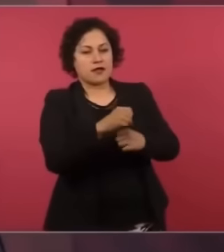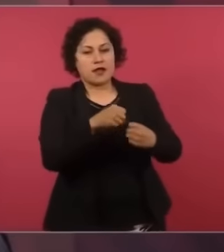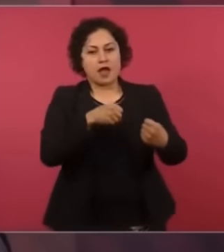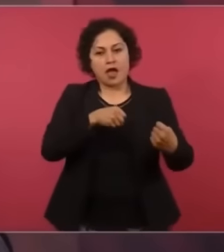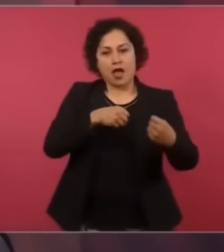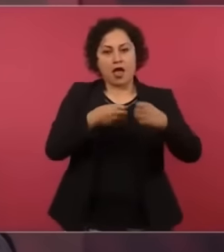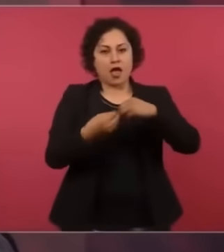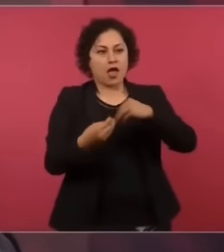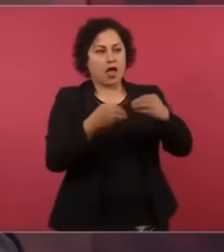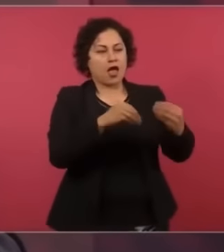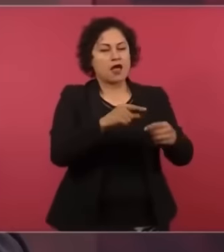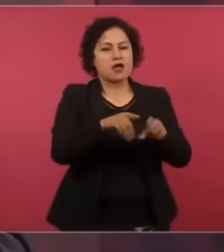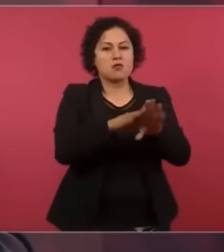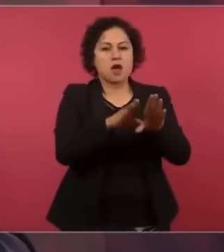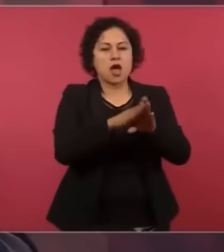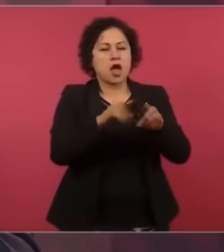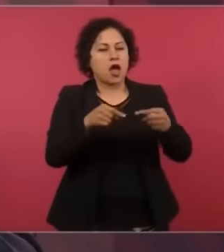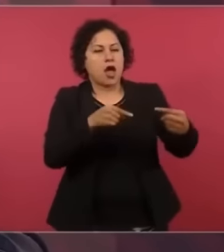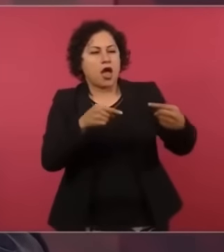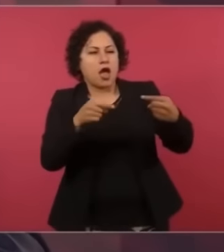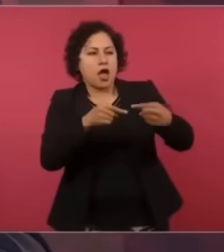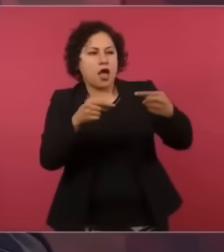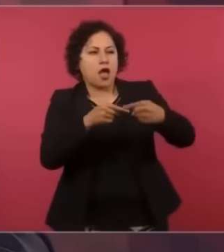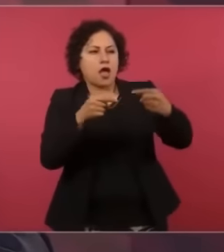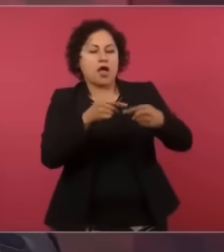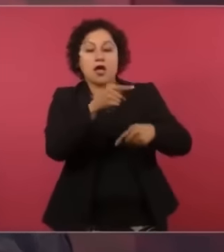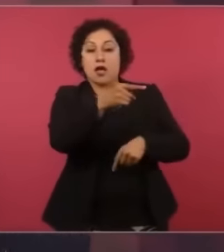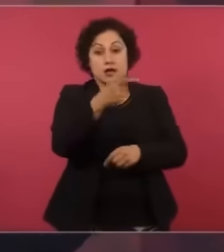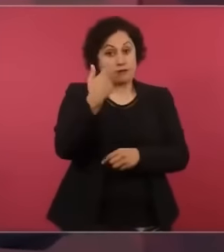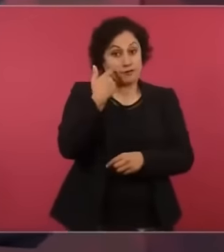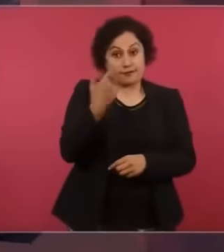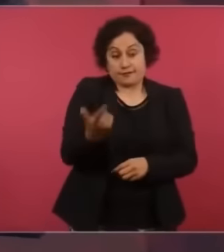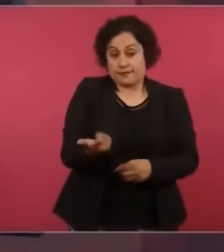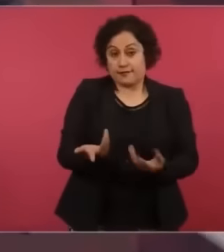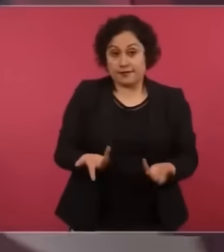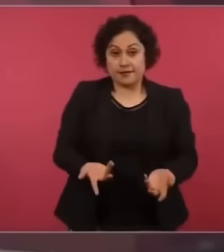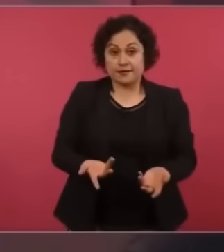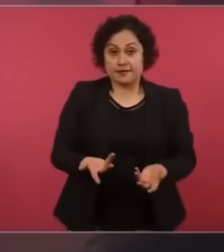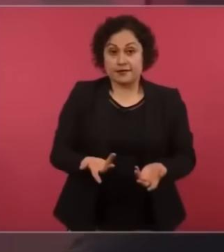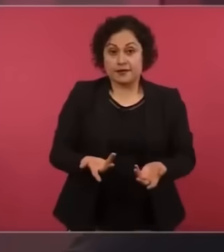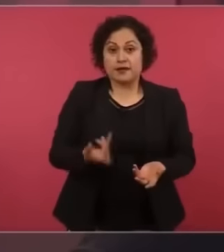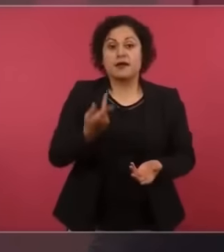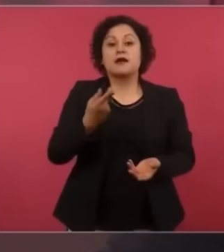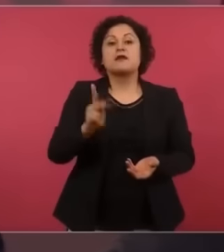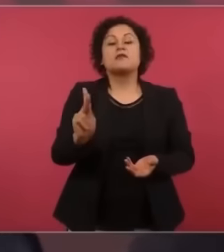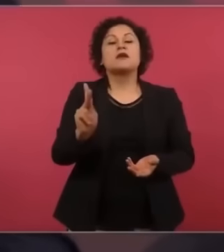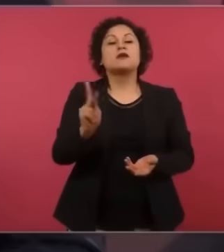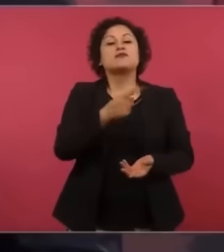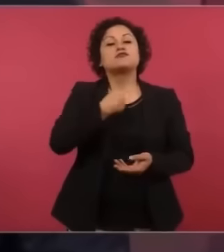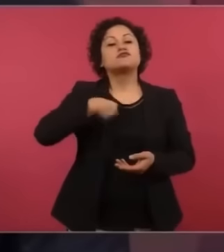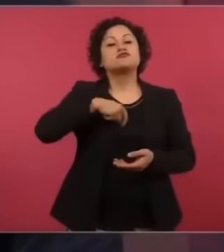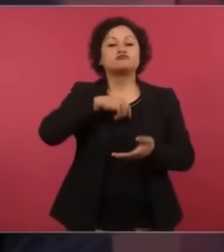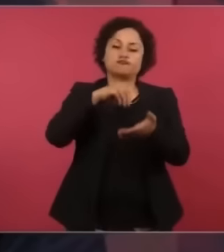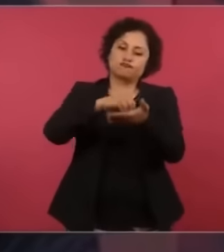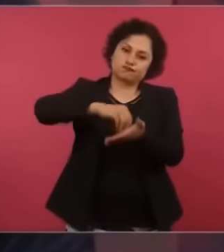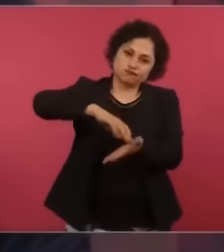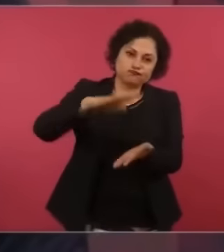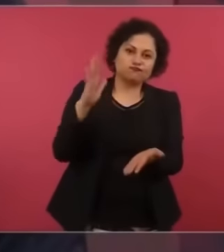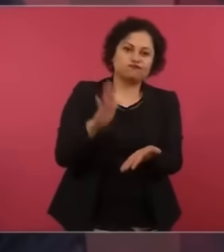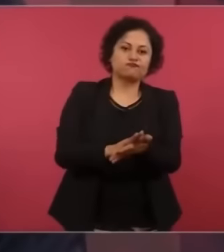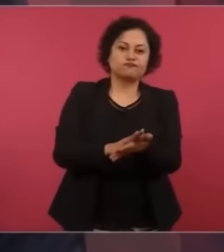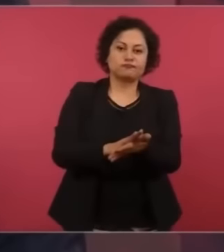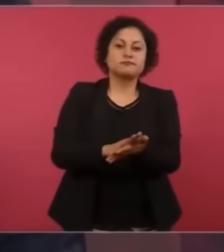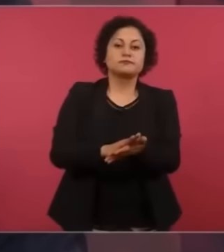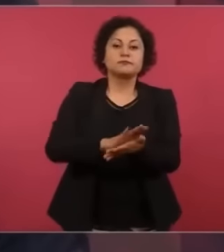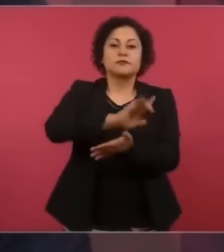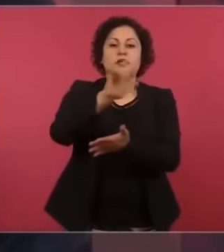y se estableció esta